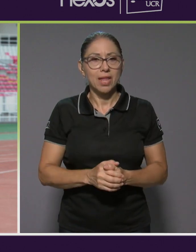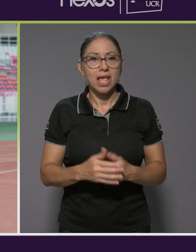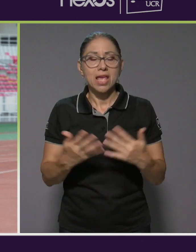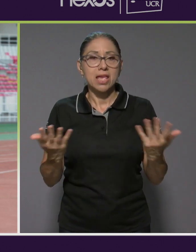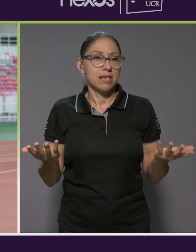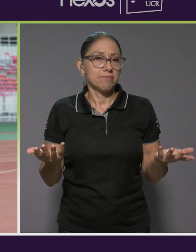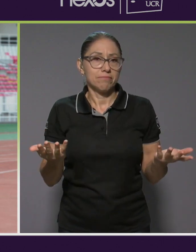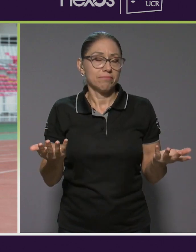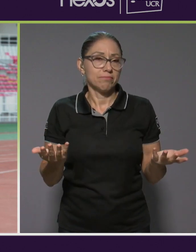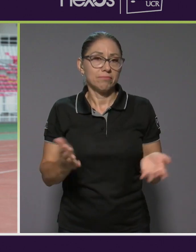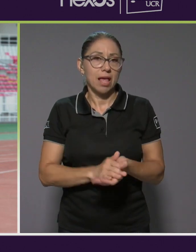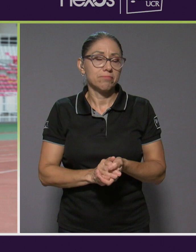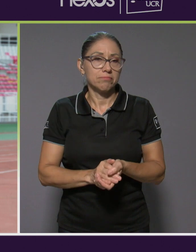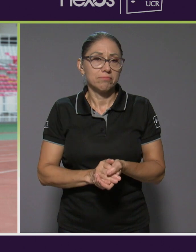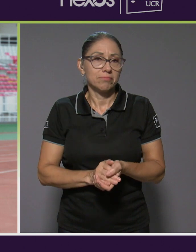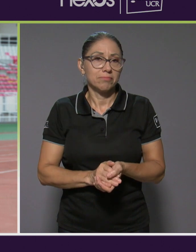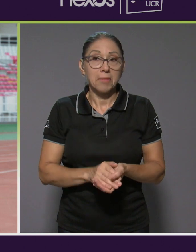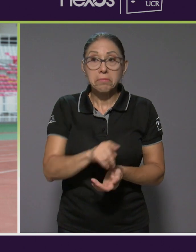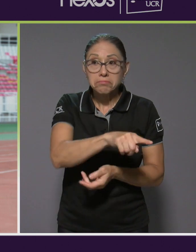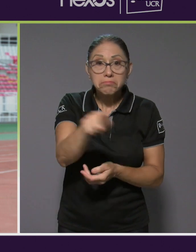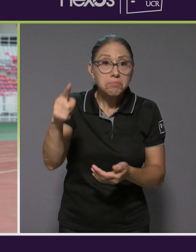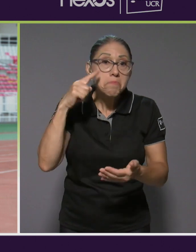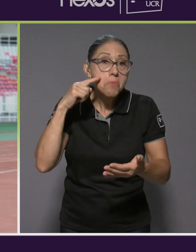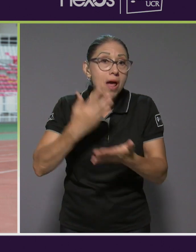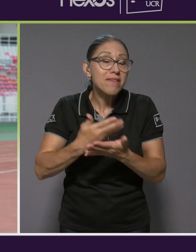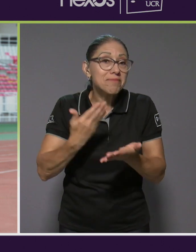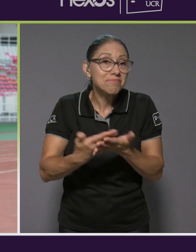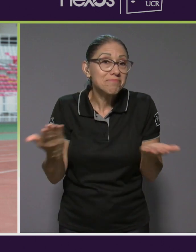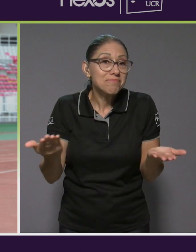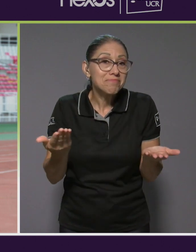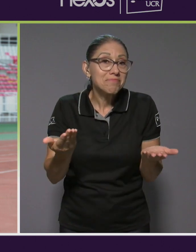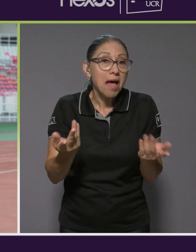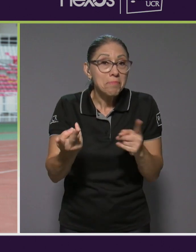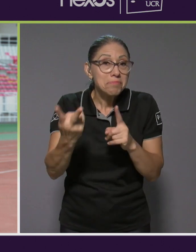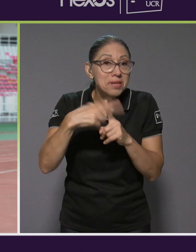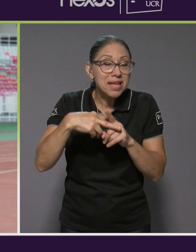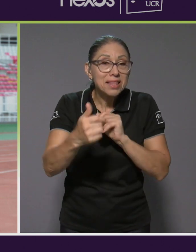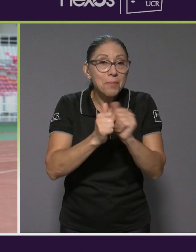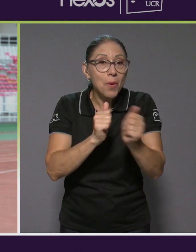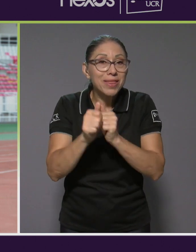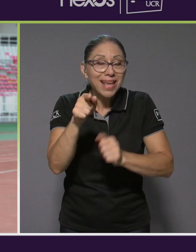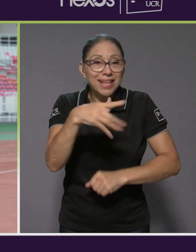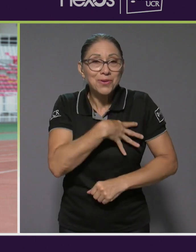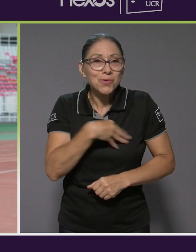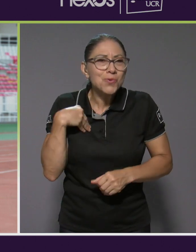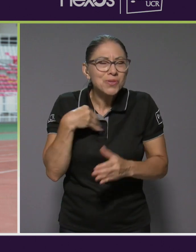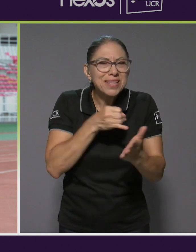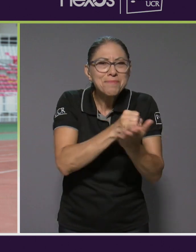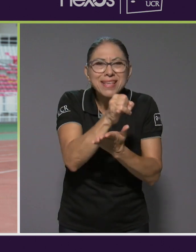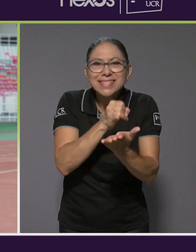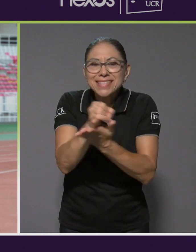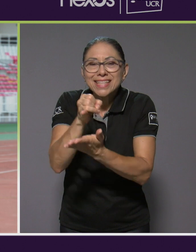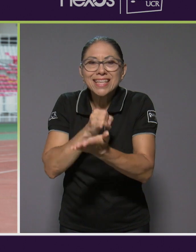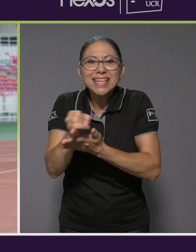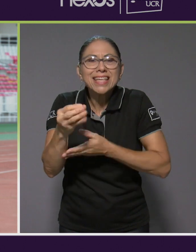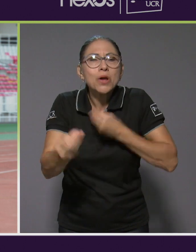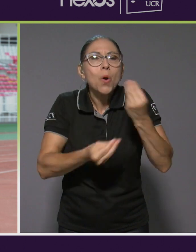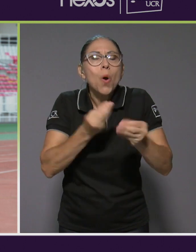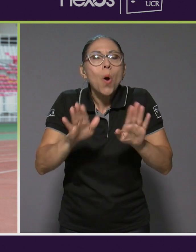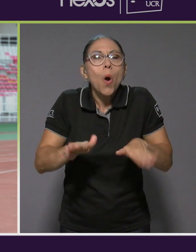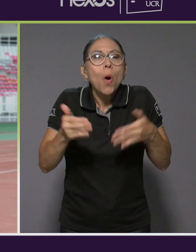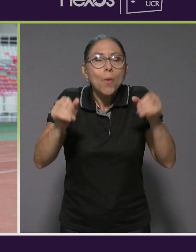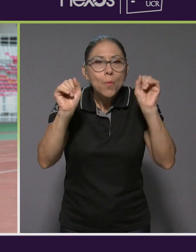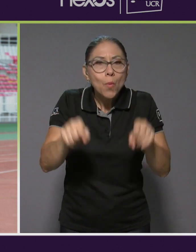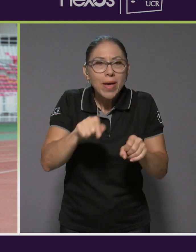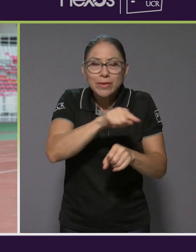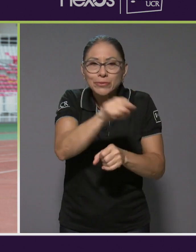Y básicamente que lo prueben, que prueben el deporte que les guste, investiguen de él, cómo lo pueden practicar. Porque